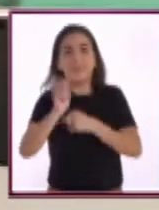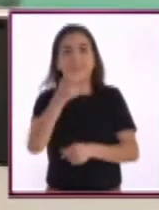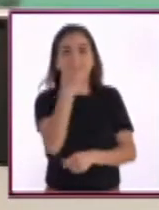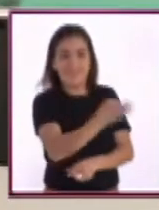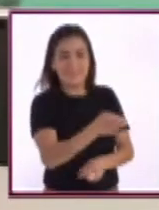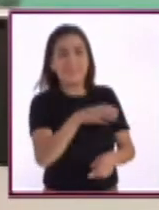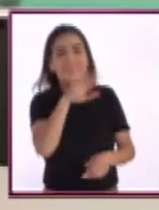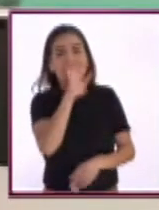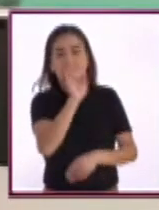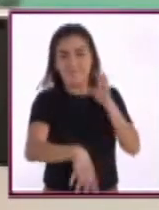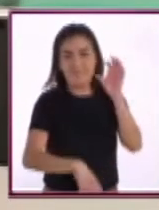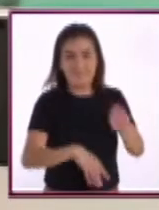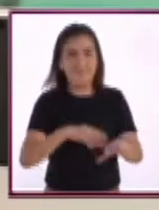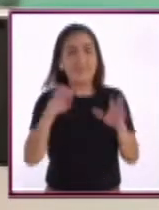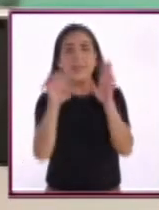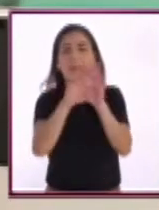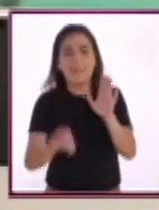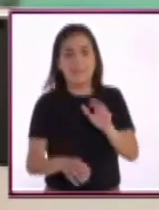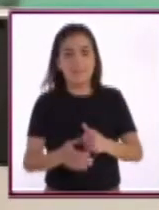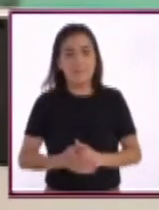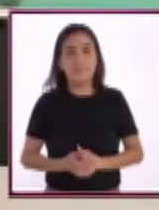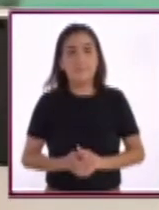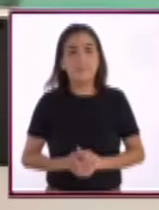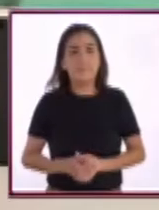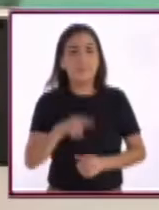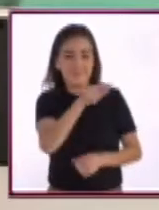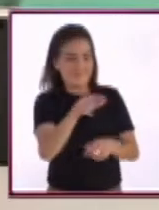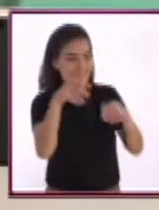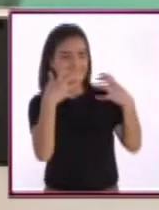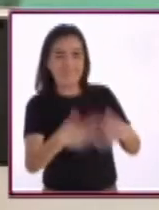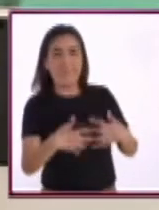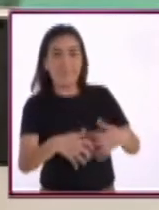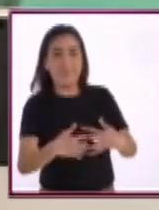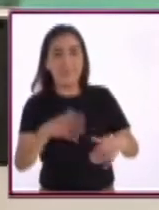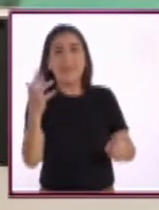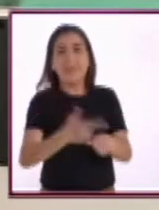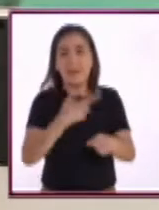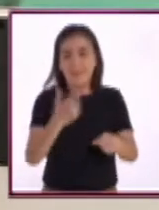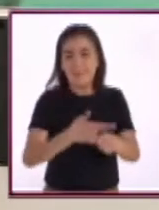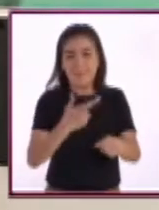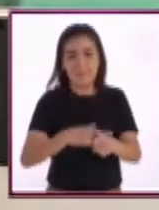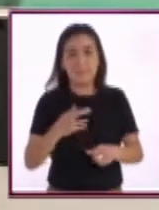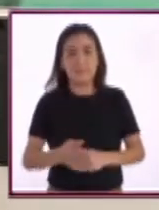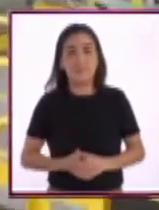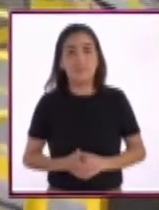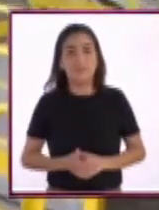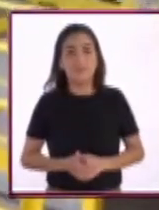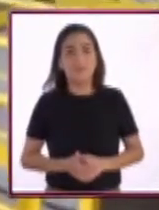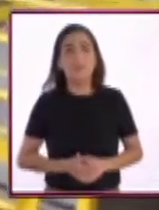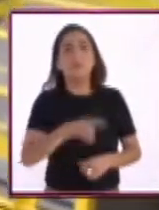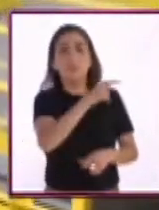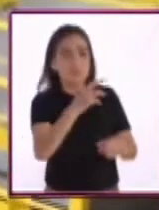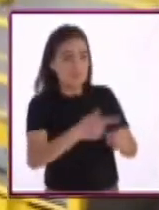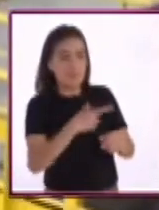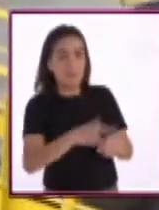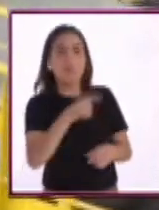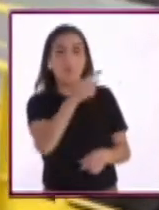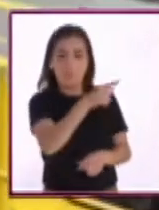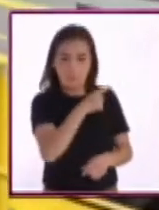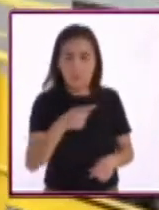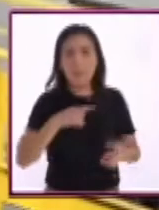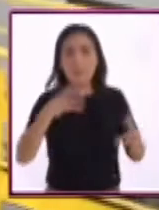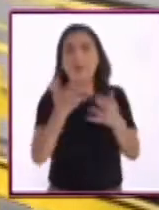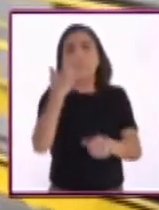productor. Esto es que, por ejemplo, si tu empresa refresquera produces envases para tus